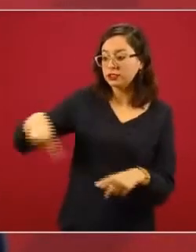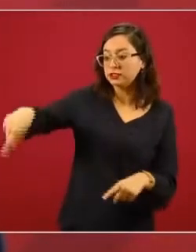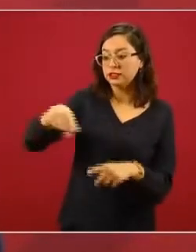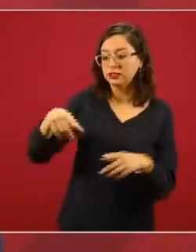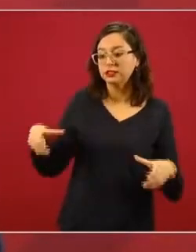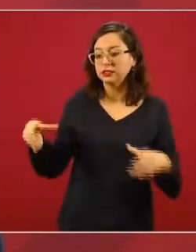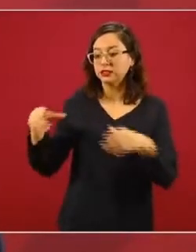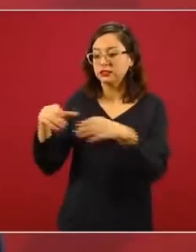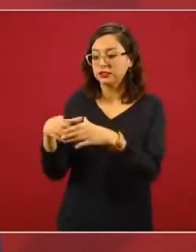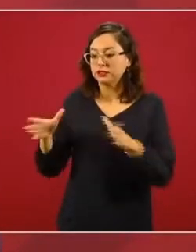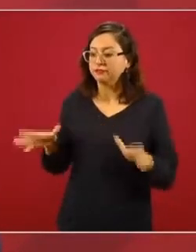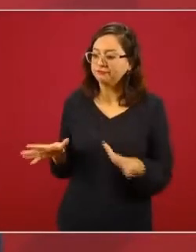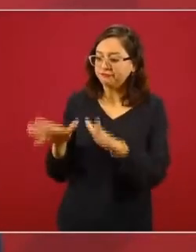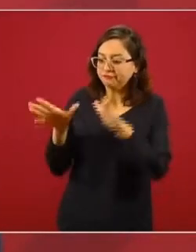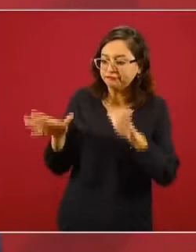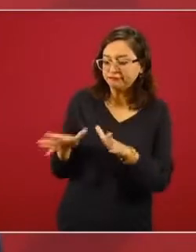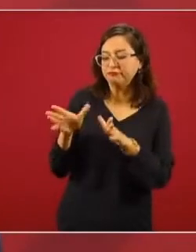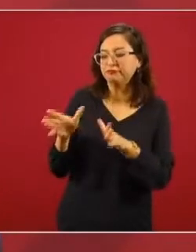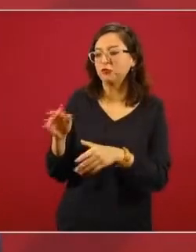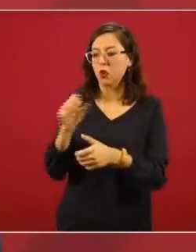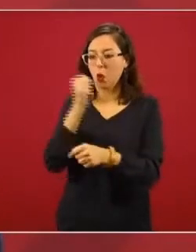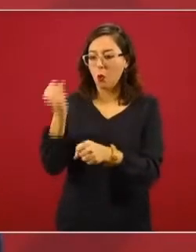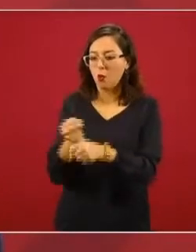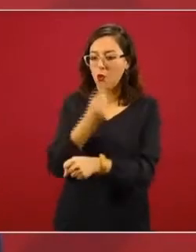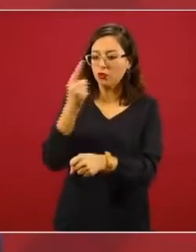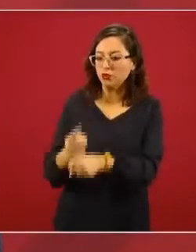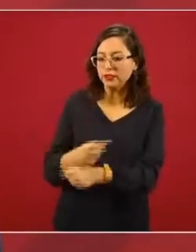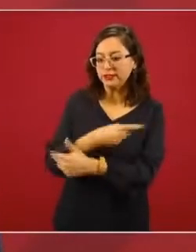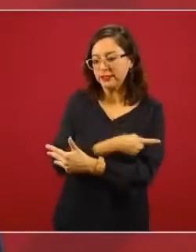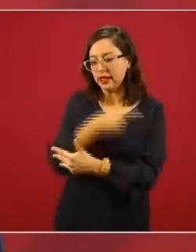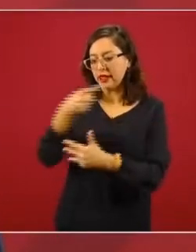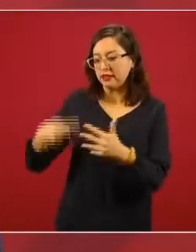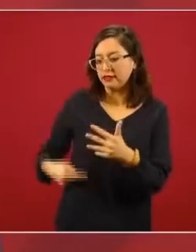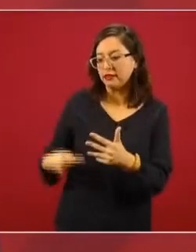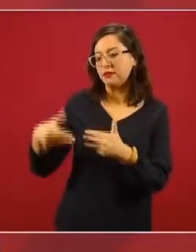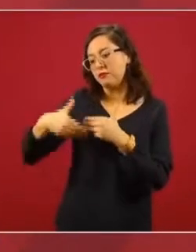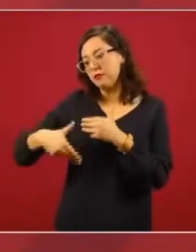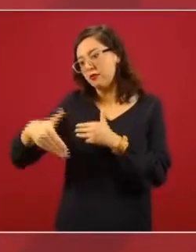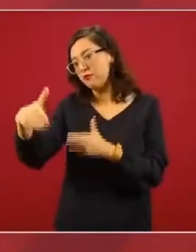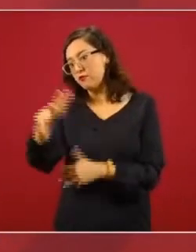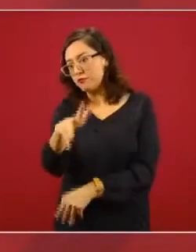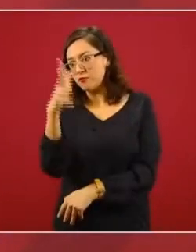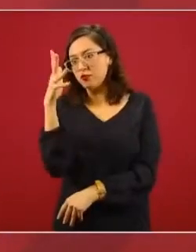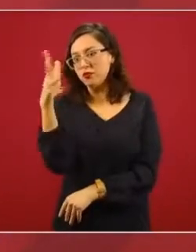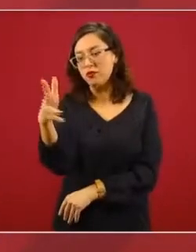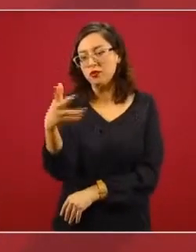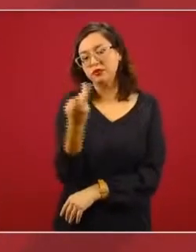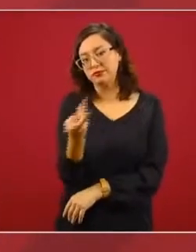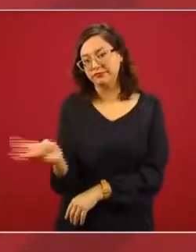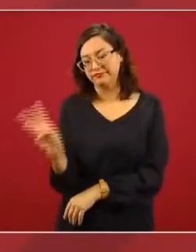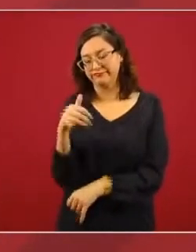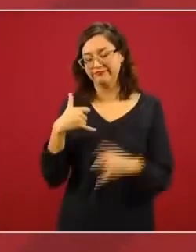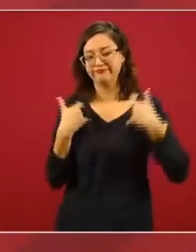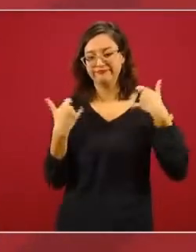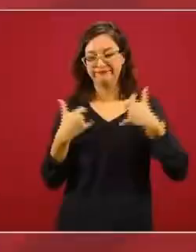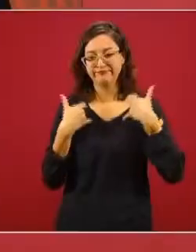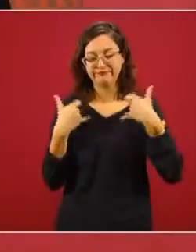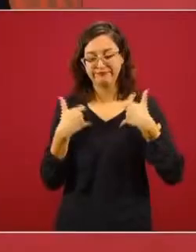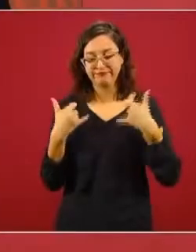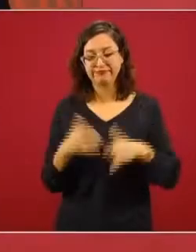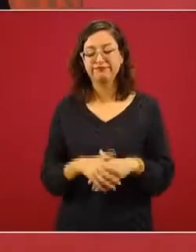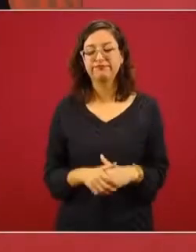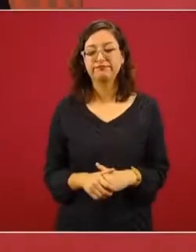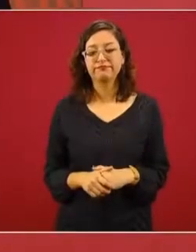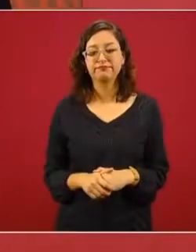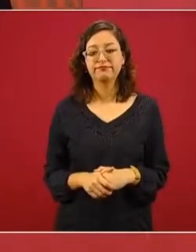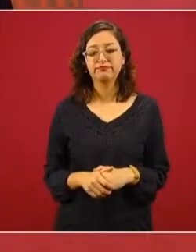posibilidades, el futuro, las condiciones de vida de nuestros jóvenes. Y este es